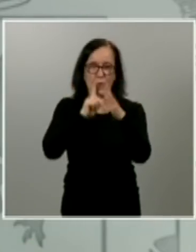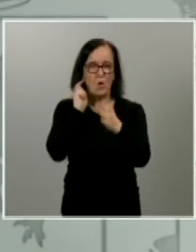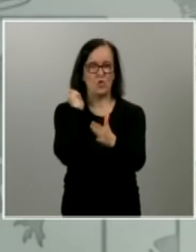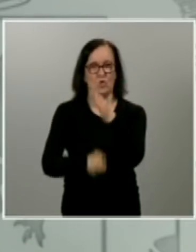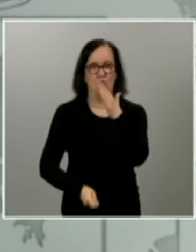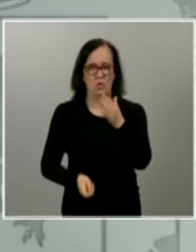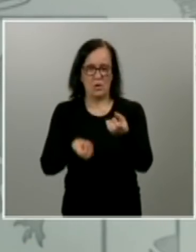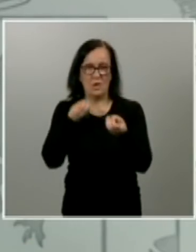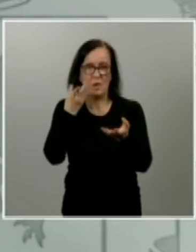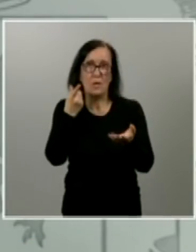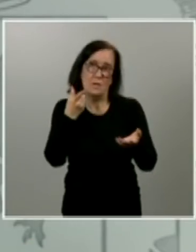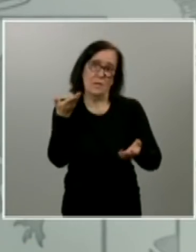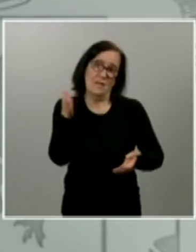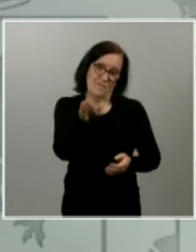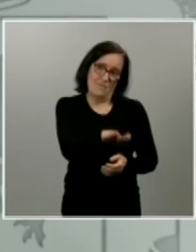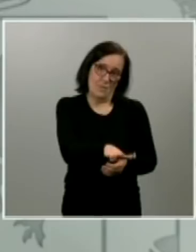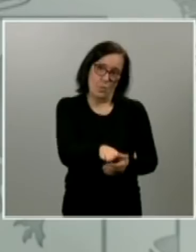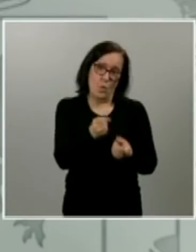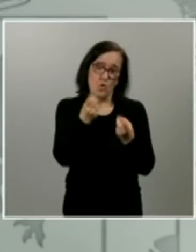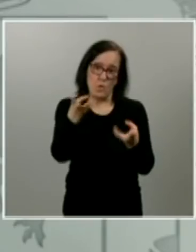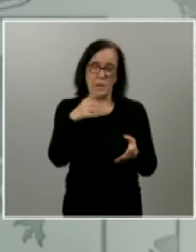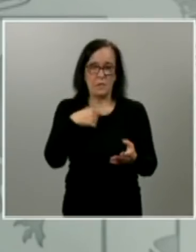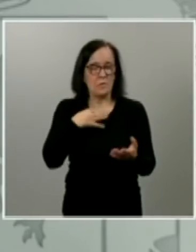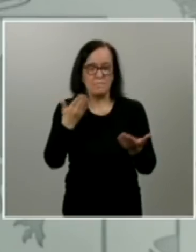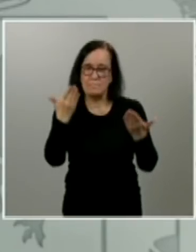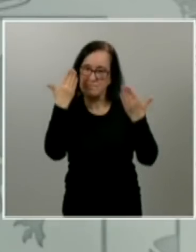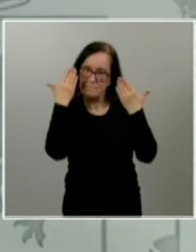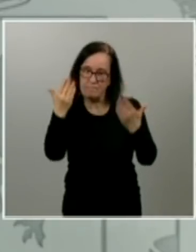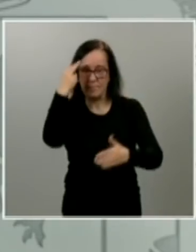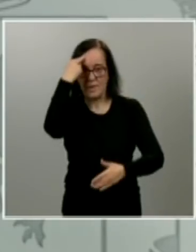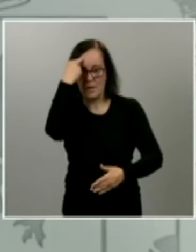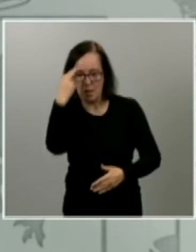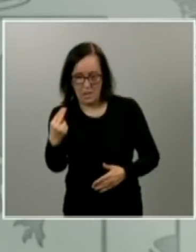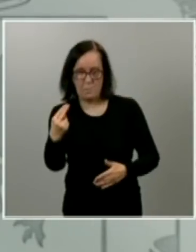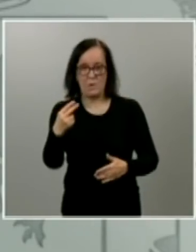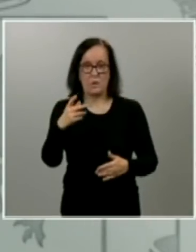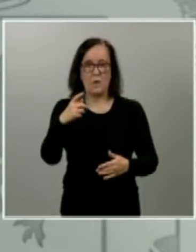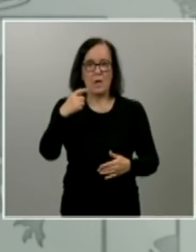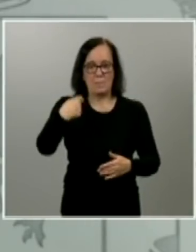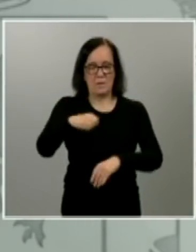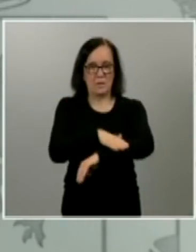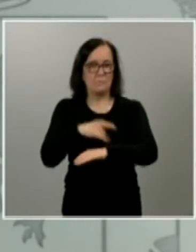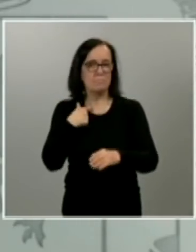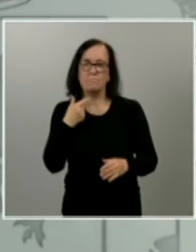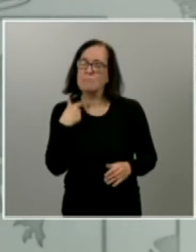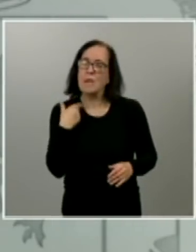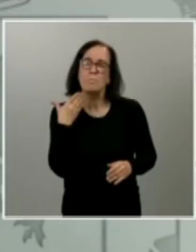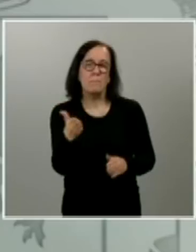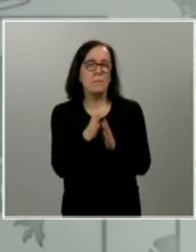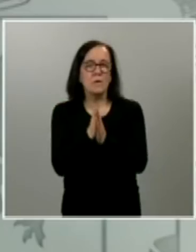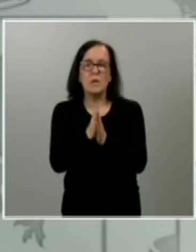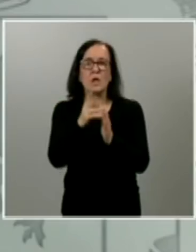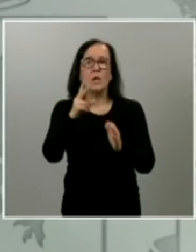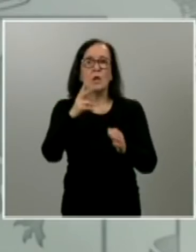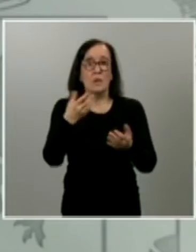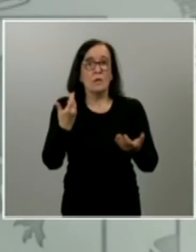el número de fallecidos a los cuales siempre rendiré tributo como presidente del gobierno apelaré siempre por supuesto también al número de vidas que estamos